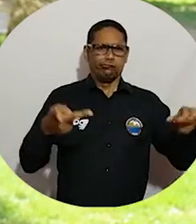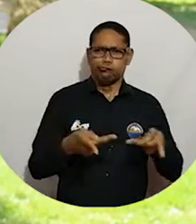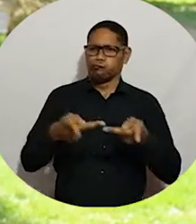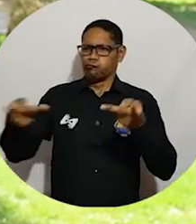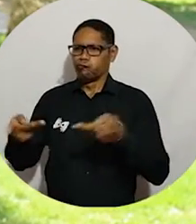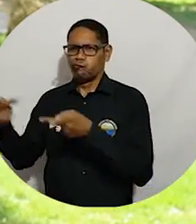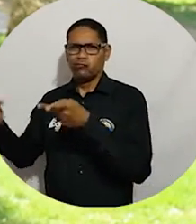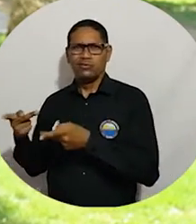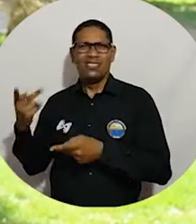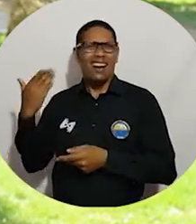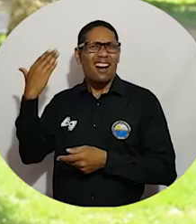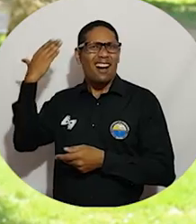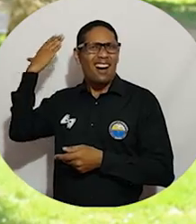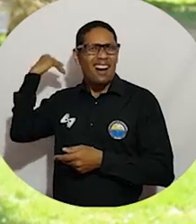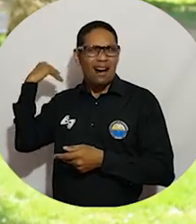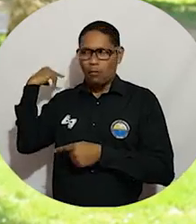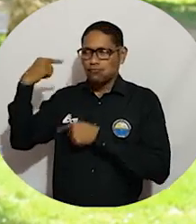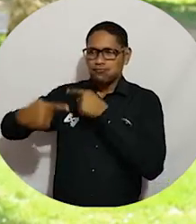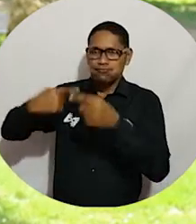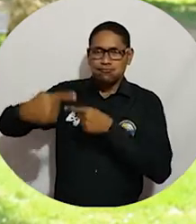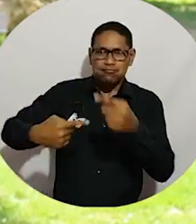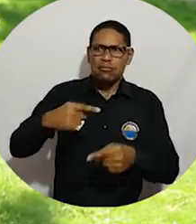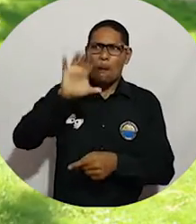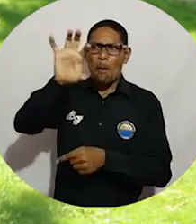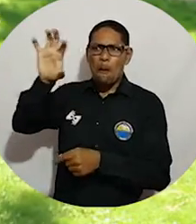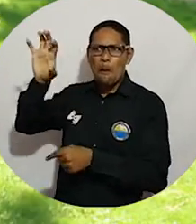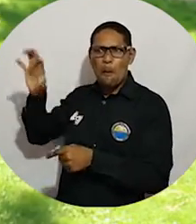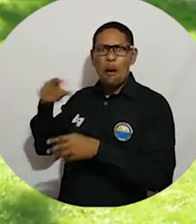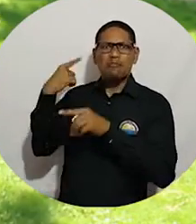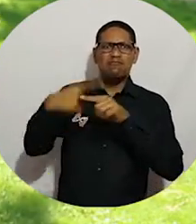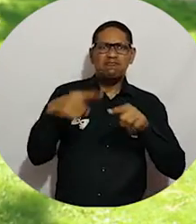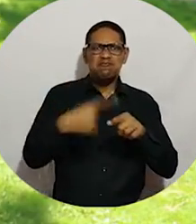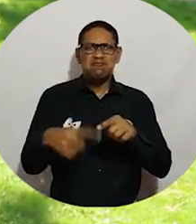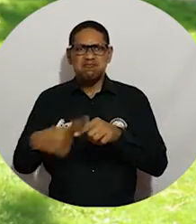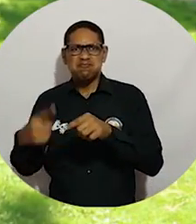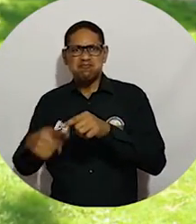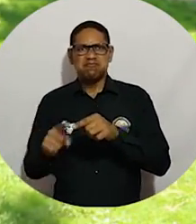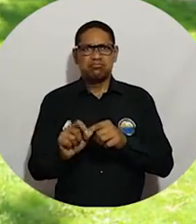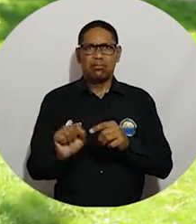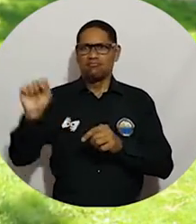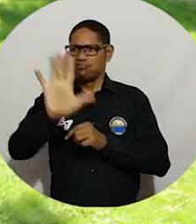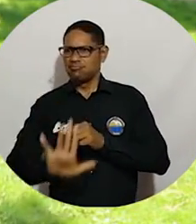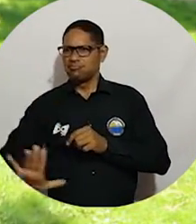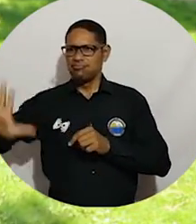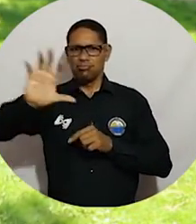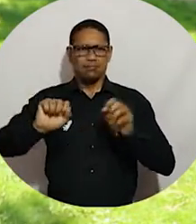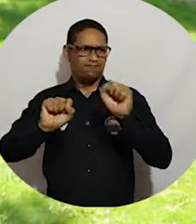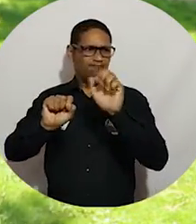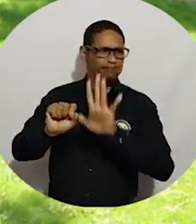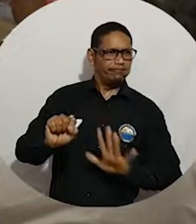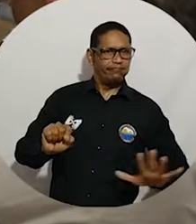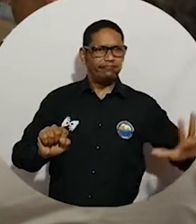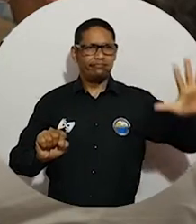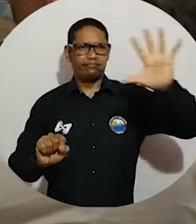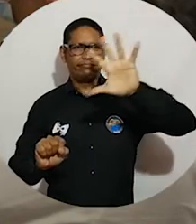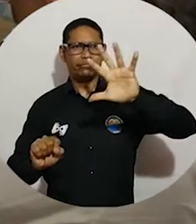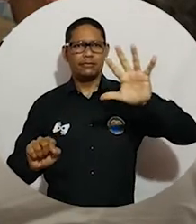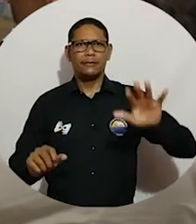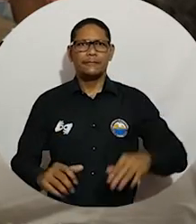distintos espacios del mundo atlántico, de distintos países y de varios continentes.